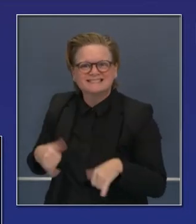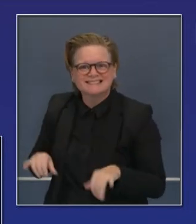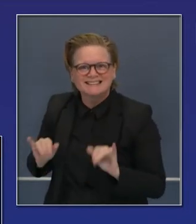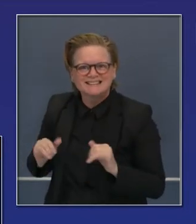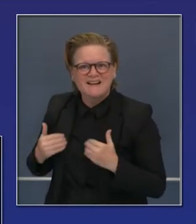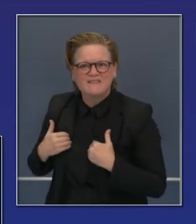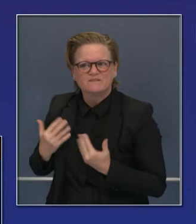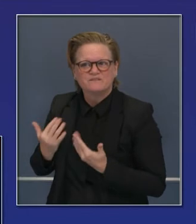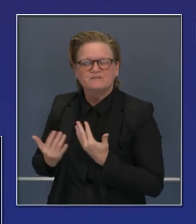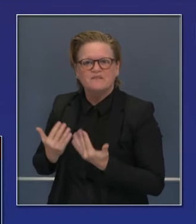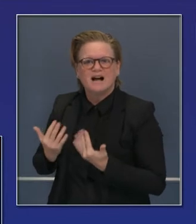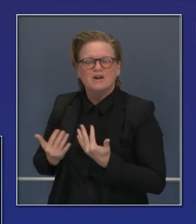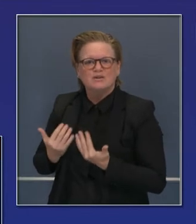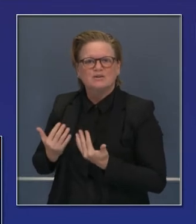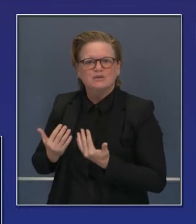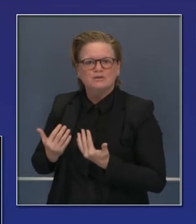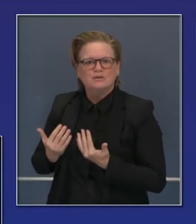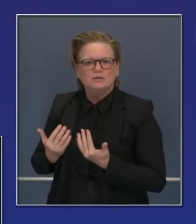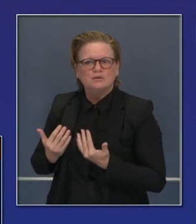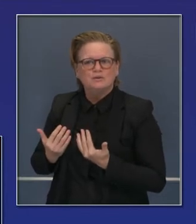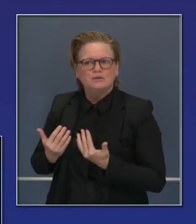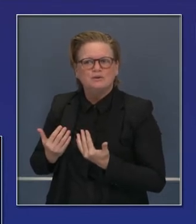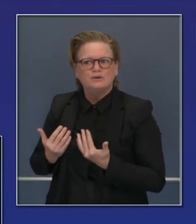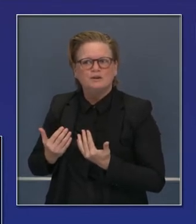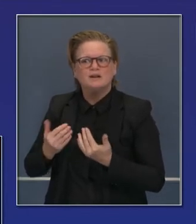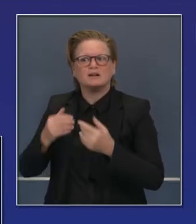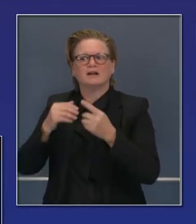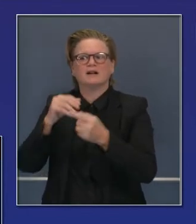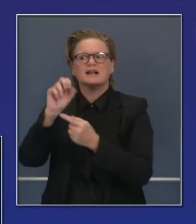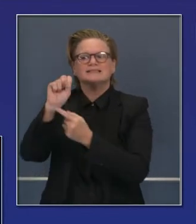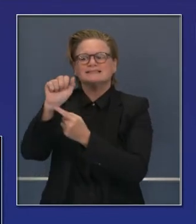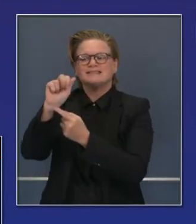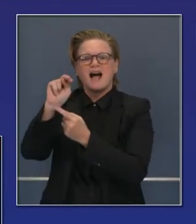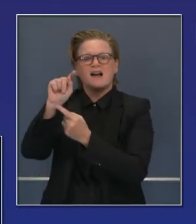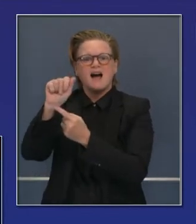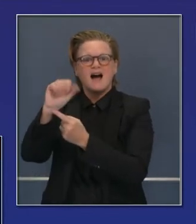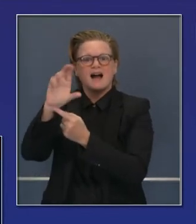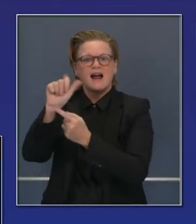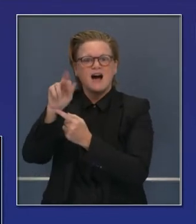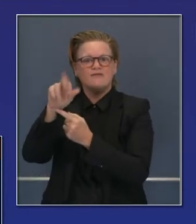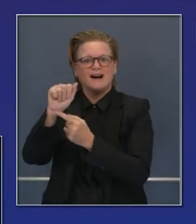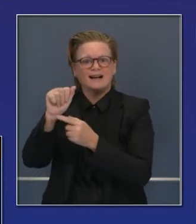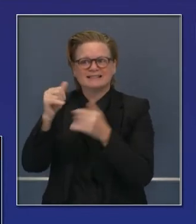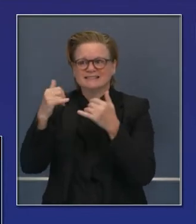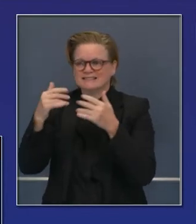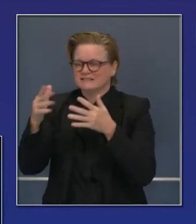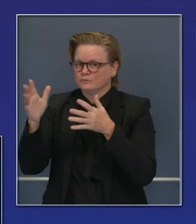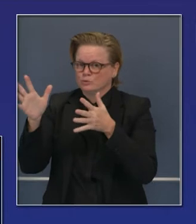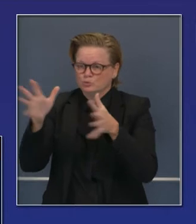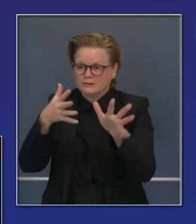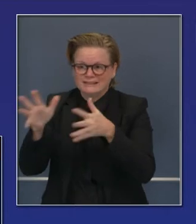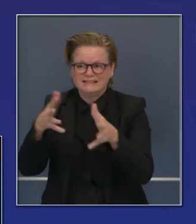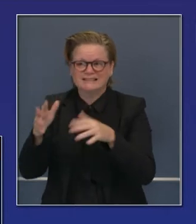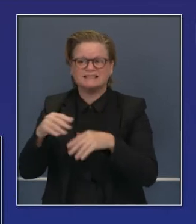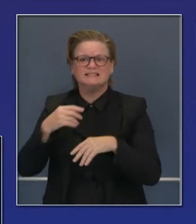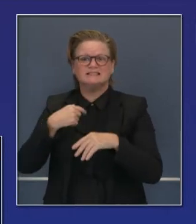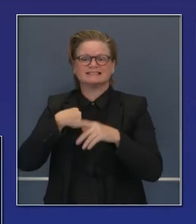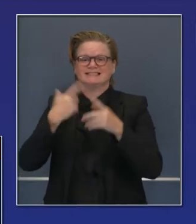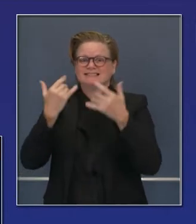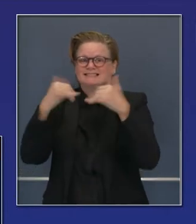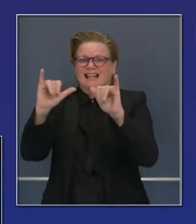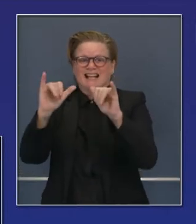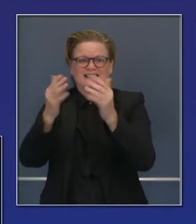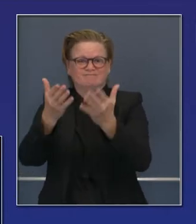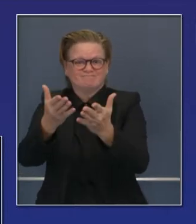activos en nuestro estado. Esto dice mucho. Los vientos de Santa Ana han sido muy activos más tarde